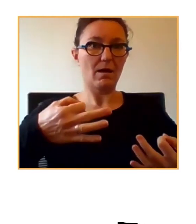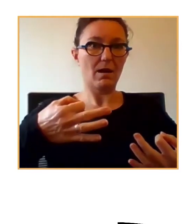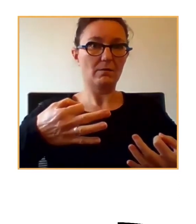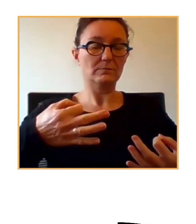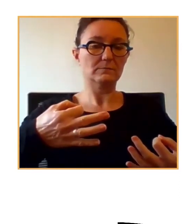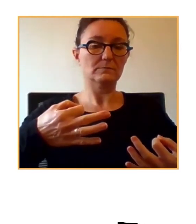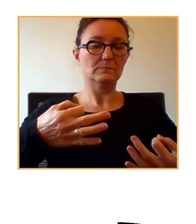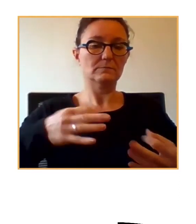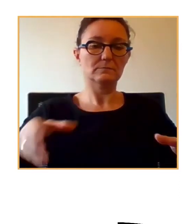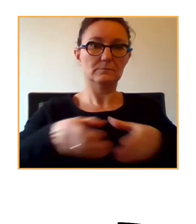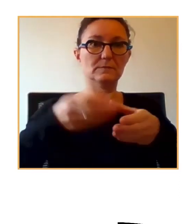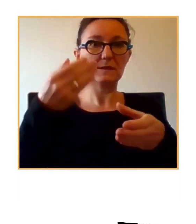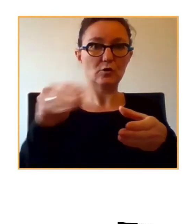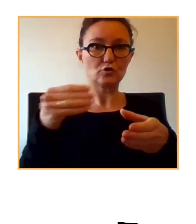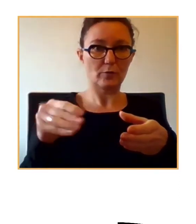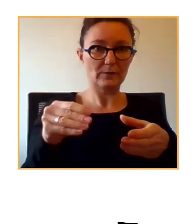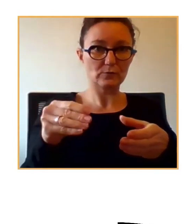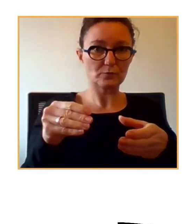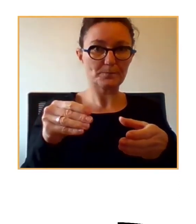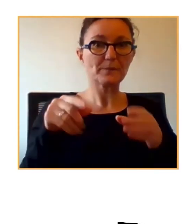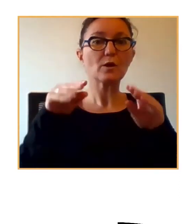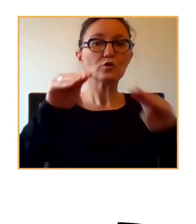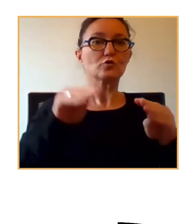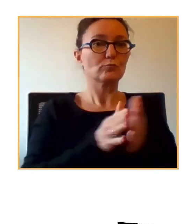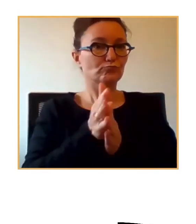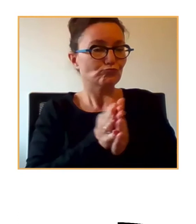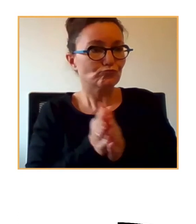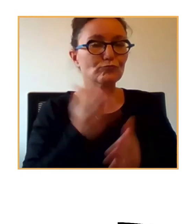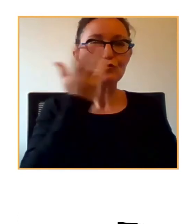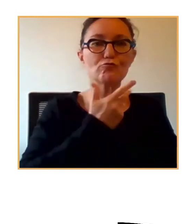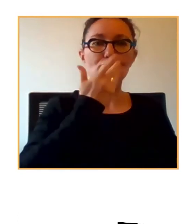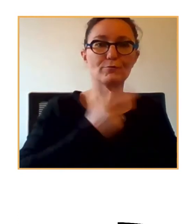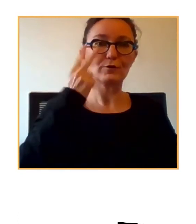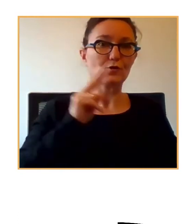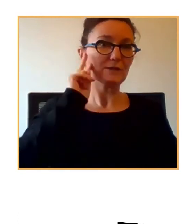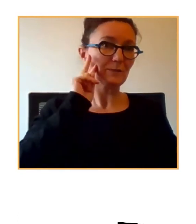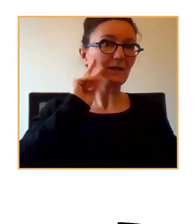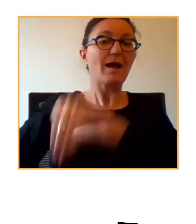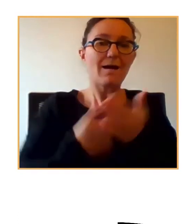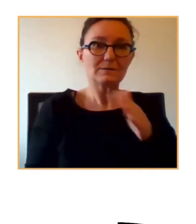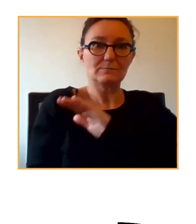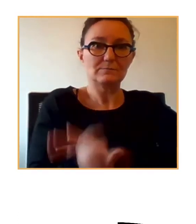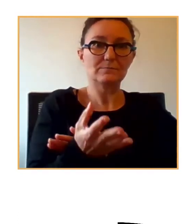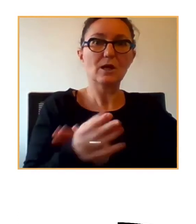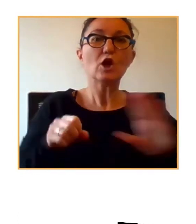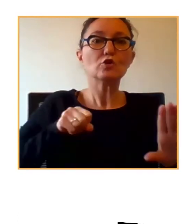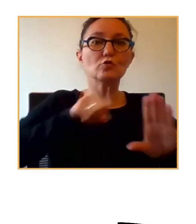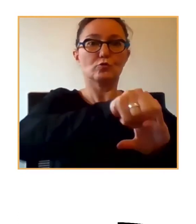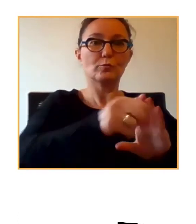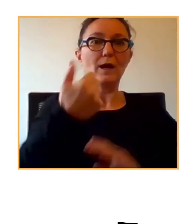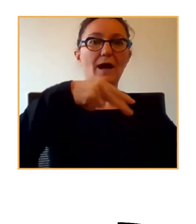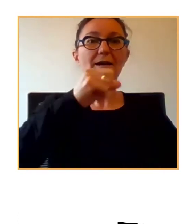jóvenes. Su entusiasmo y deseo de transferir su conocimiento y experiencia le ha llegado hasta crear el canal de YouTube Ana Cobos